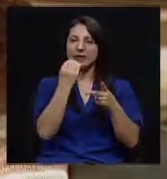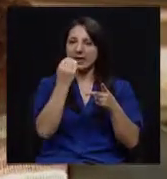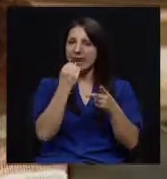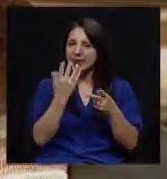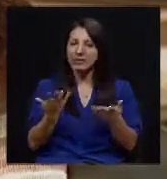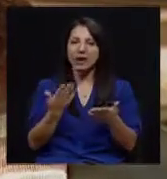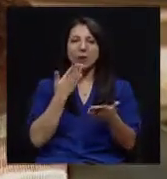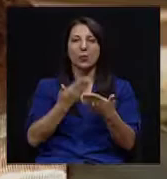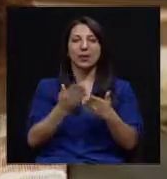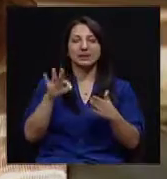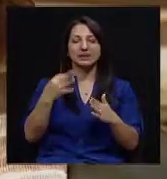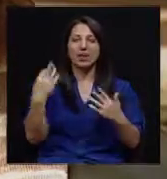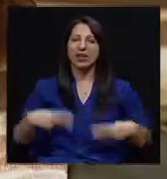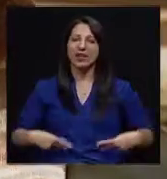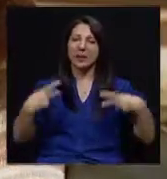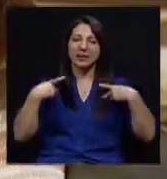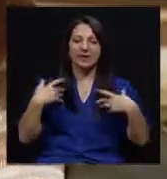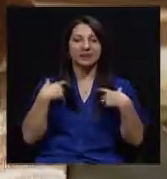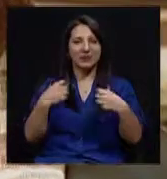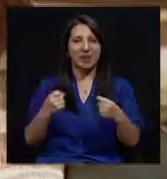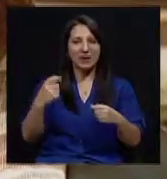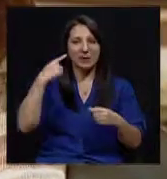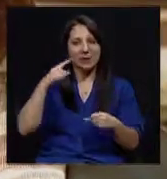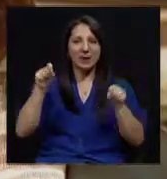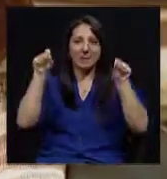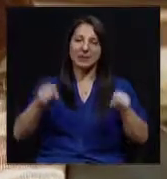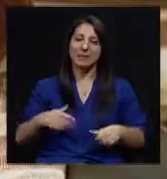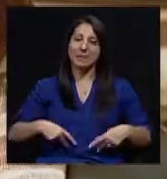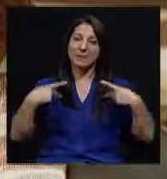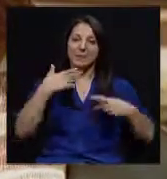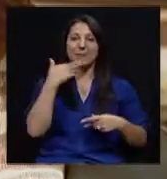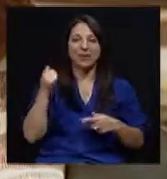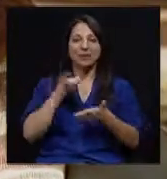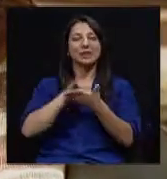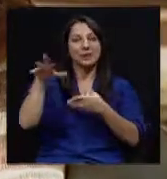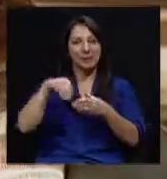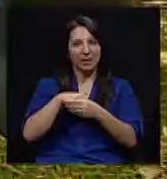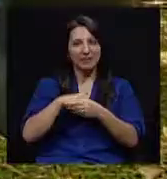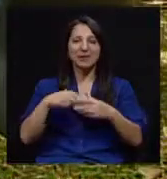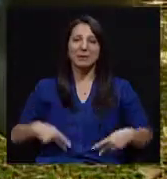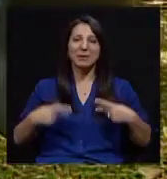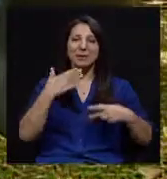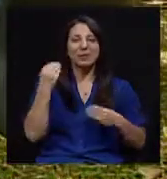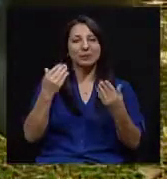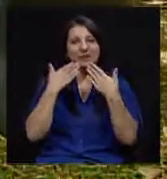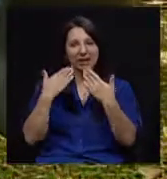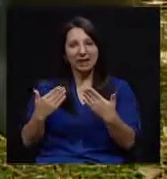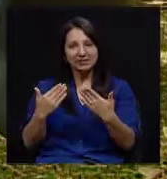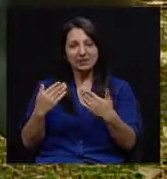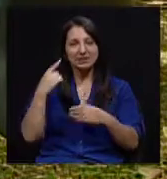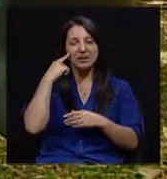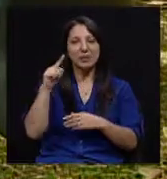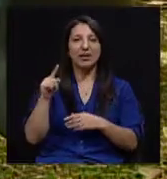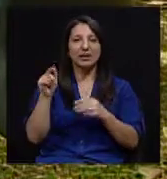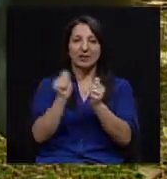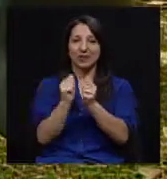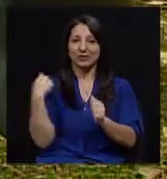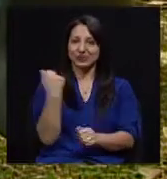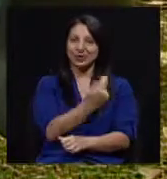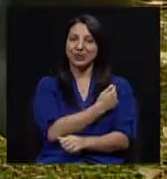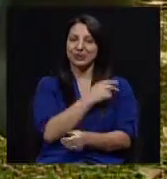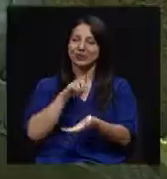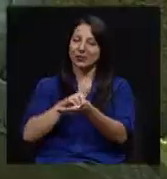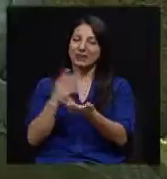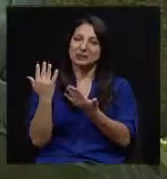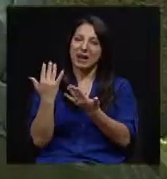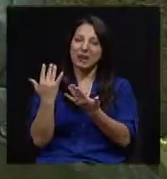el buen estilo de vida saludable, para poder vivir mejor. Eso es parte del vivir mejor. Muchísimas gracias por estar con nosotros, doctor, y